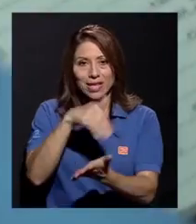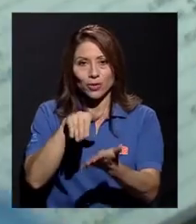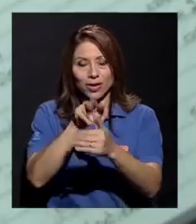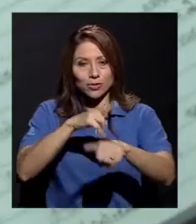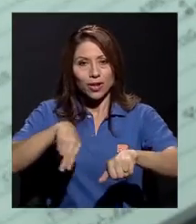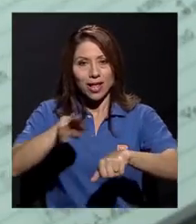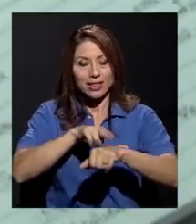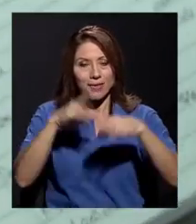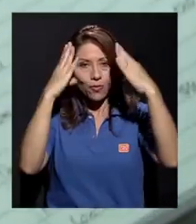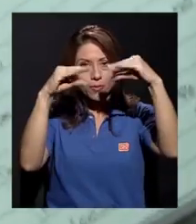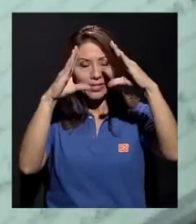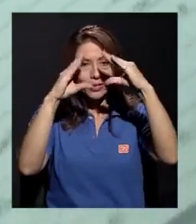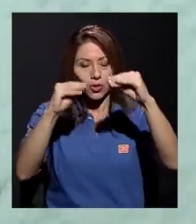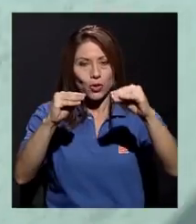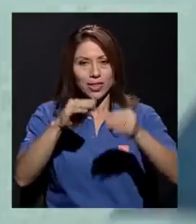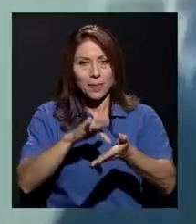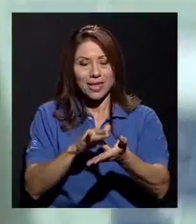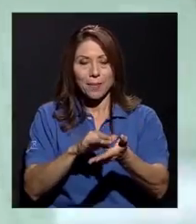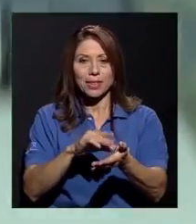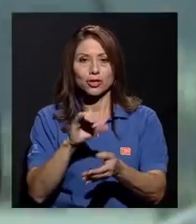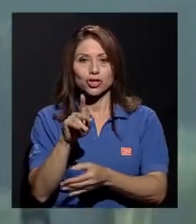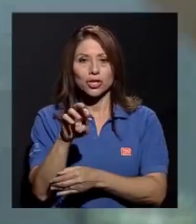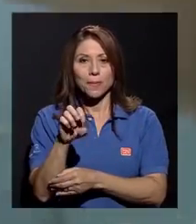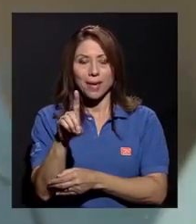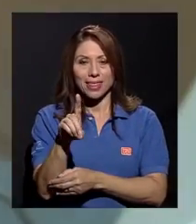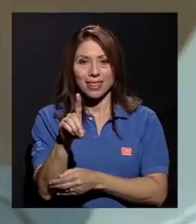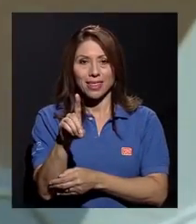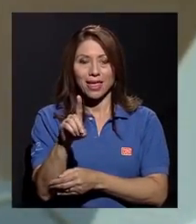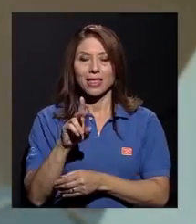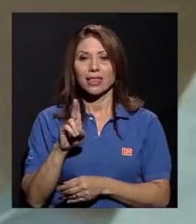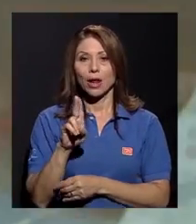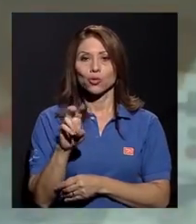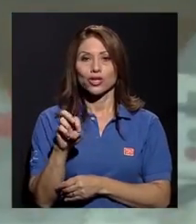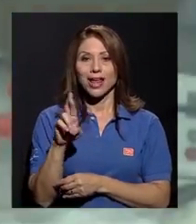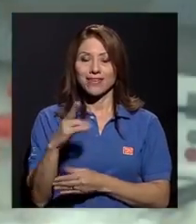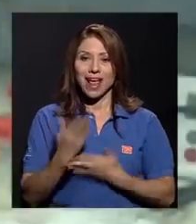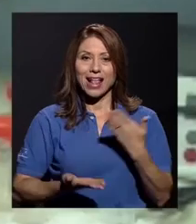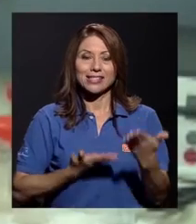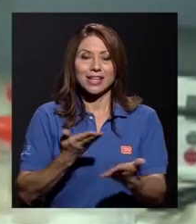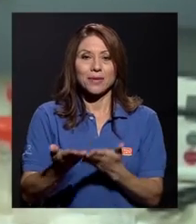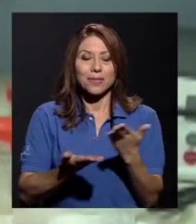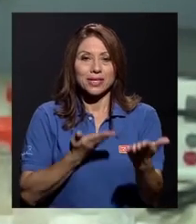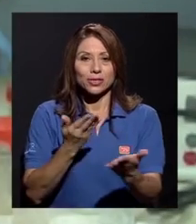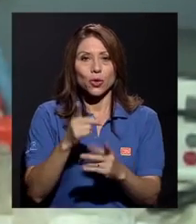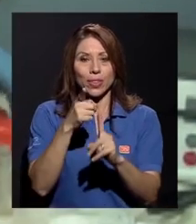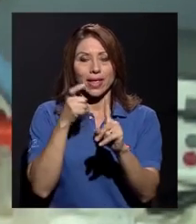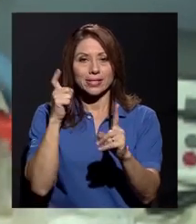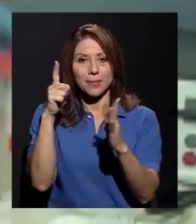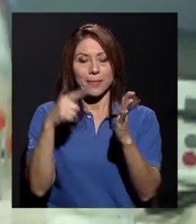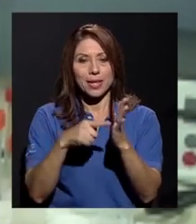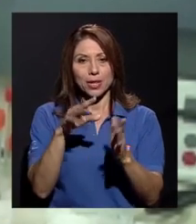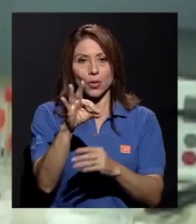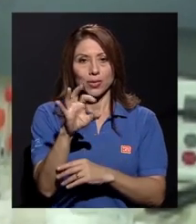Centro Nacional de Información de Medicamentos CIMED, de la UCR, al servicio del país desde 1983.